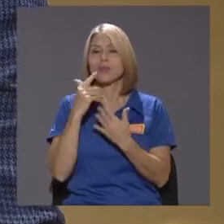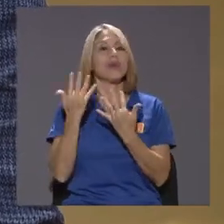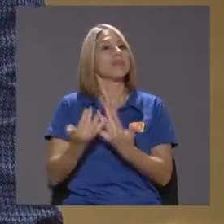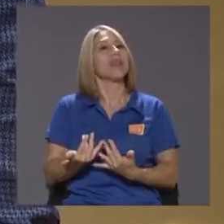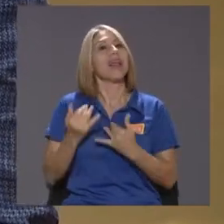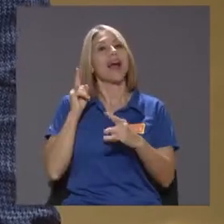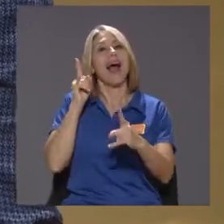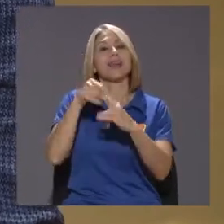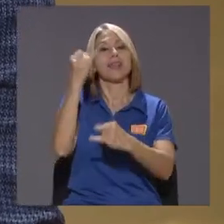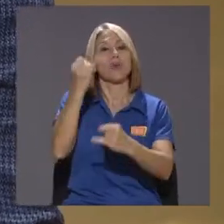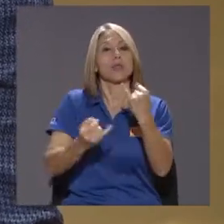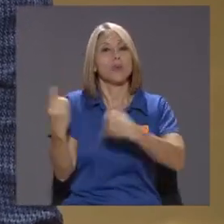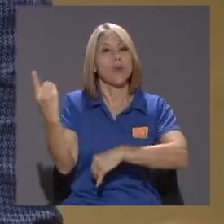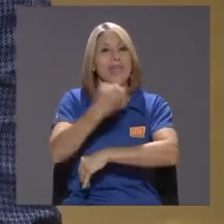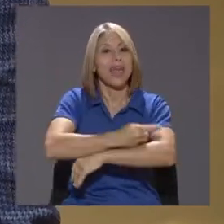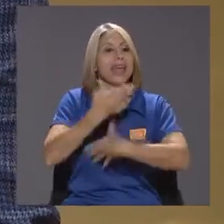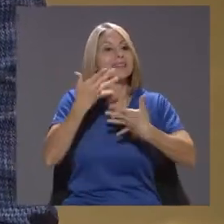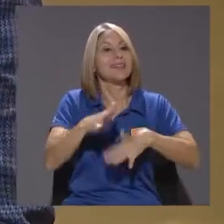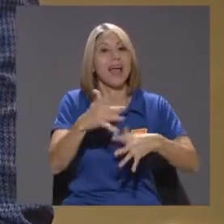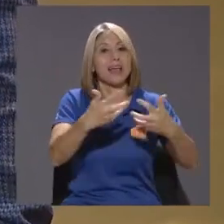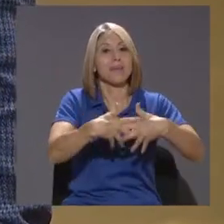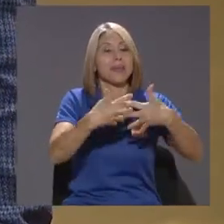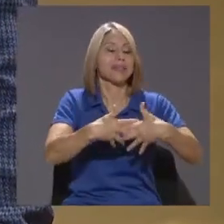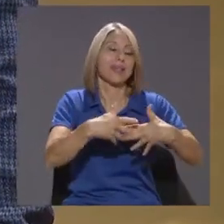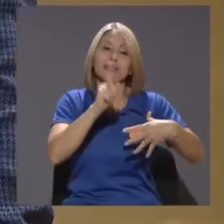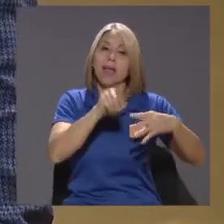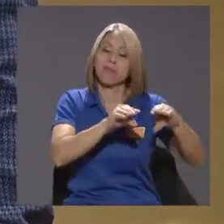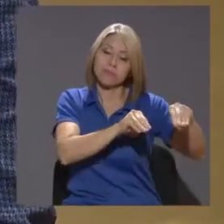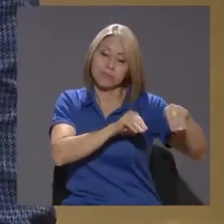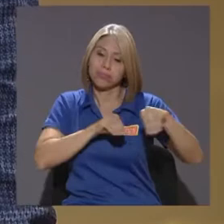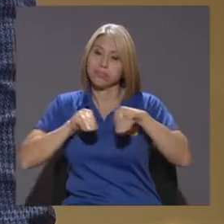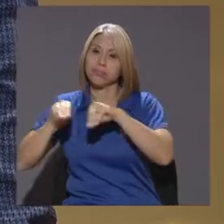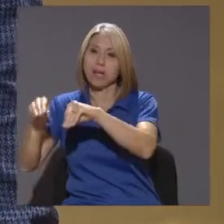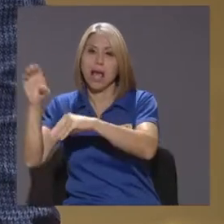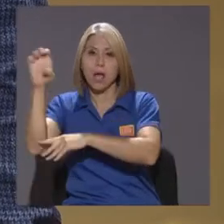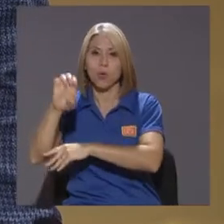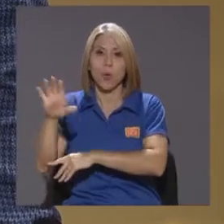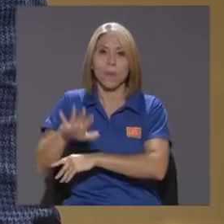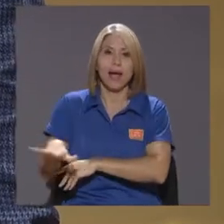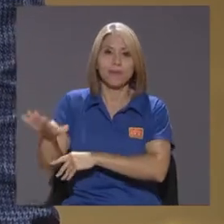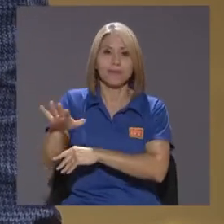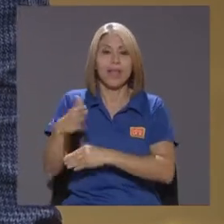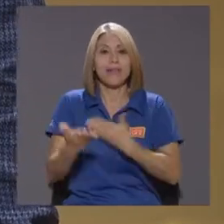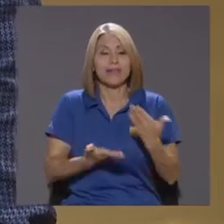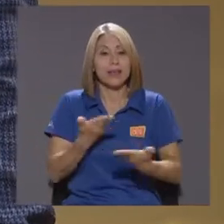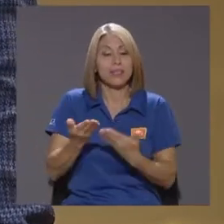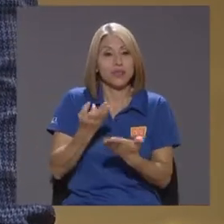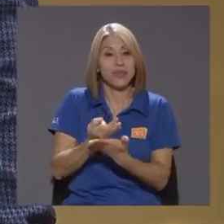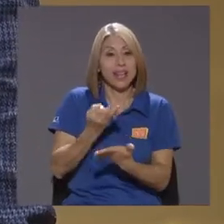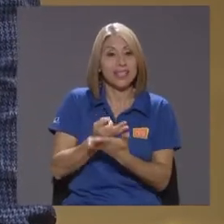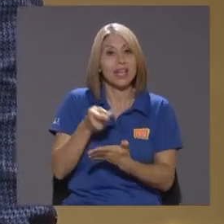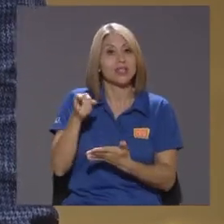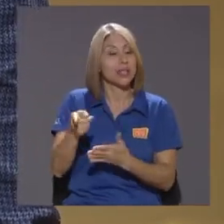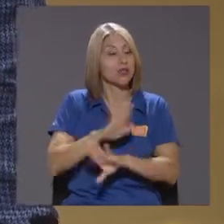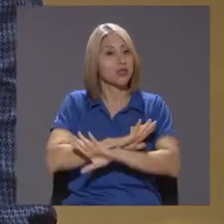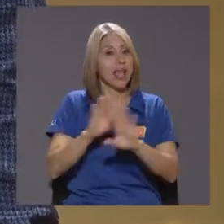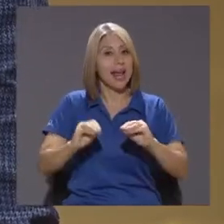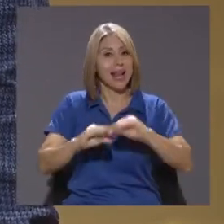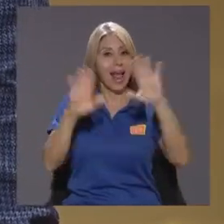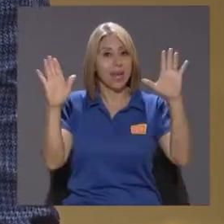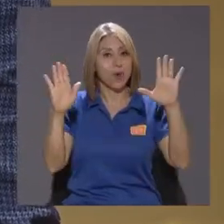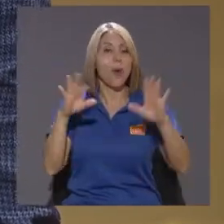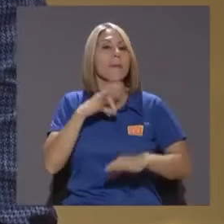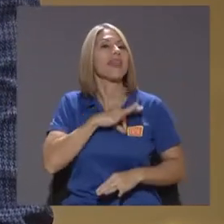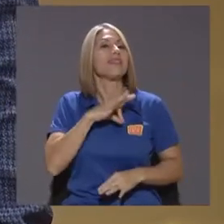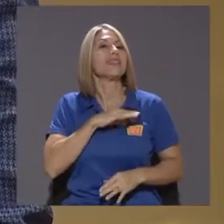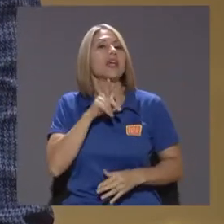tomado Decisiones De trasladar Parte de sus operaciones A Europa Y esto En el sector De servicios financieros Ha sido claro Se han visto